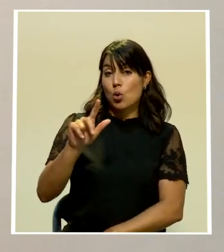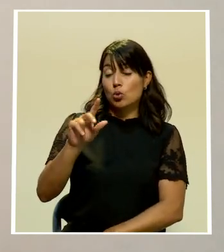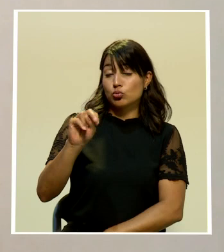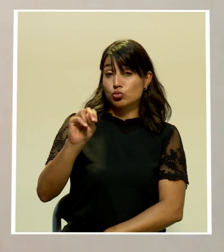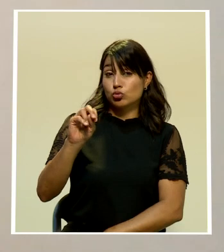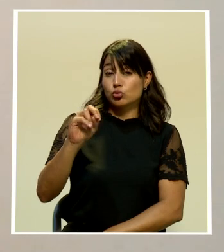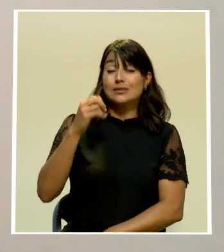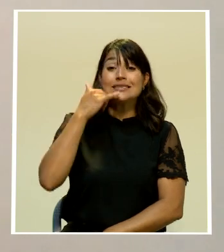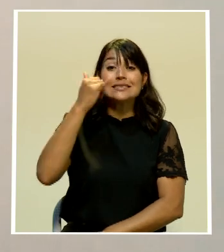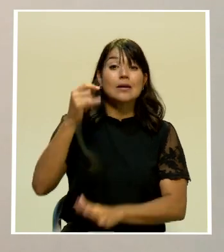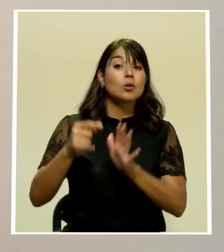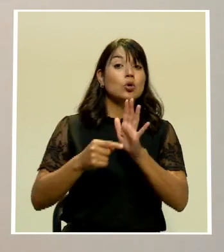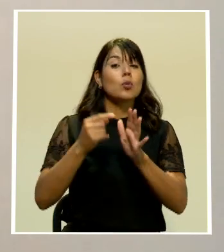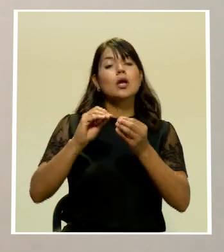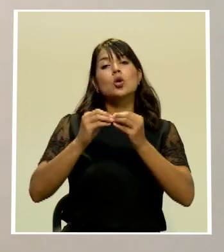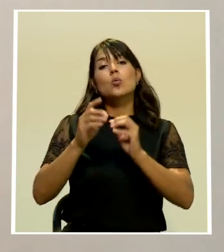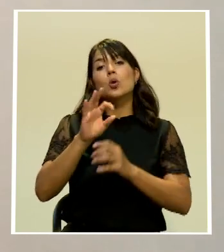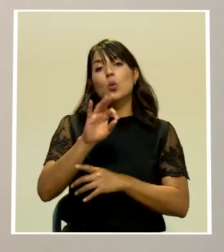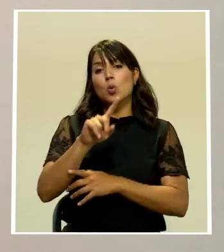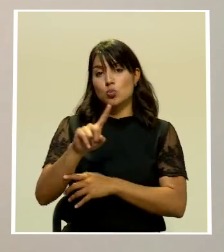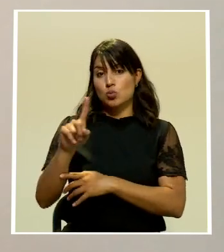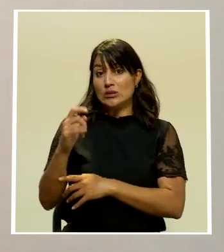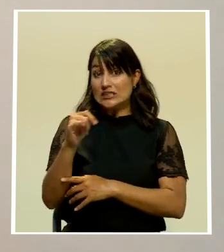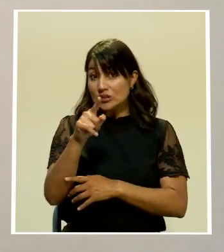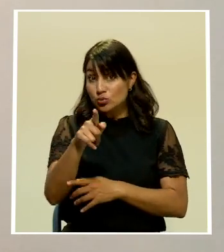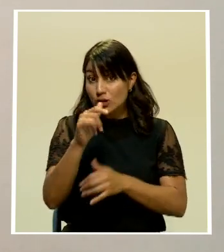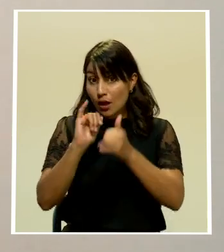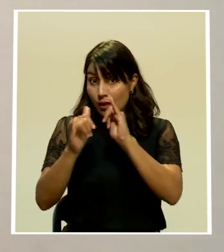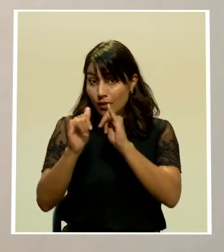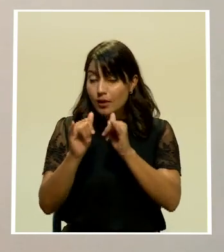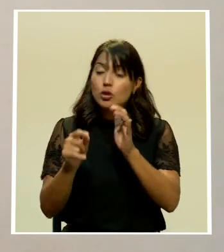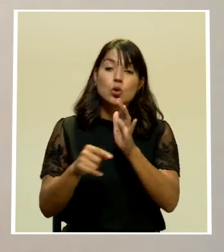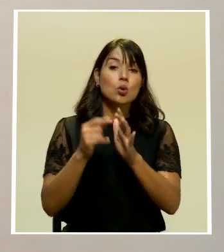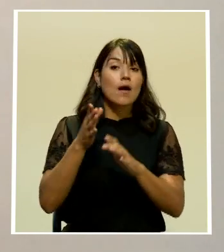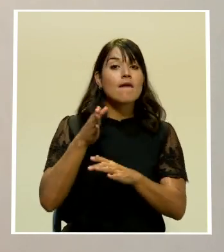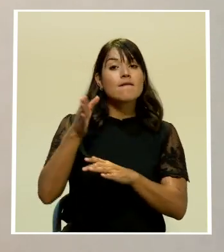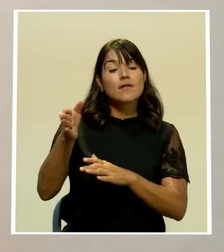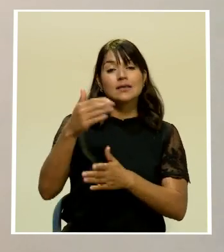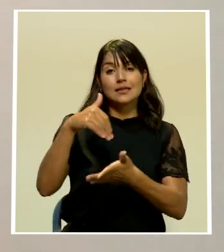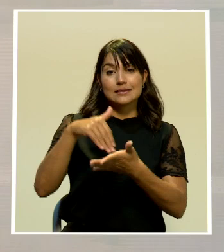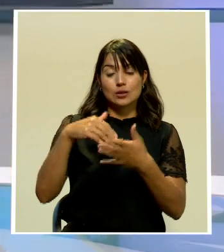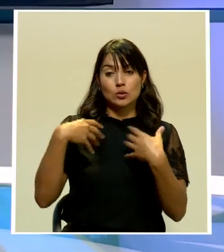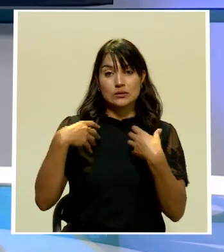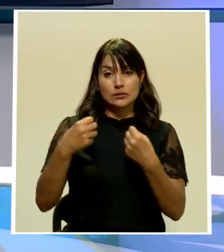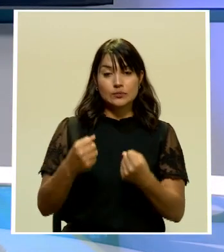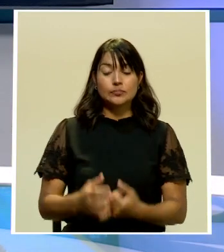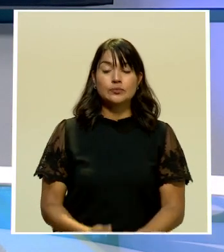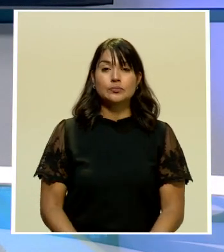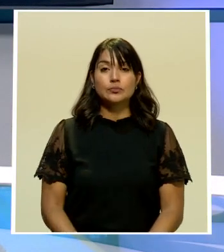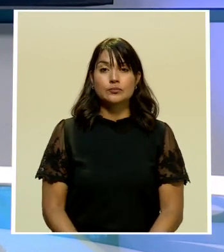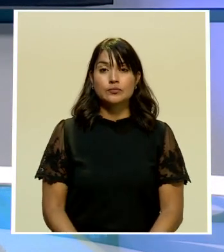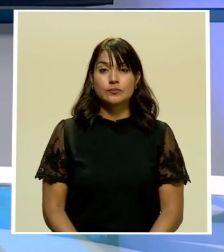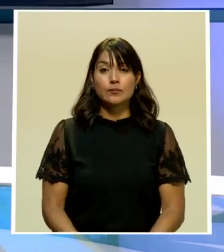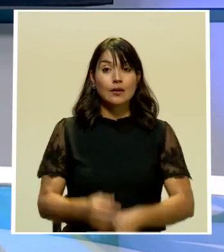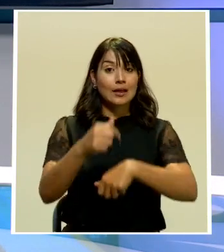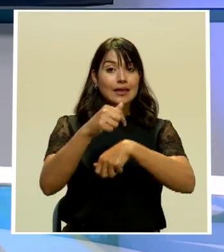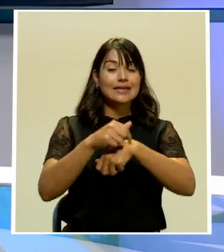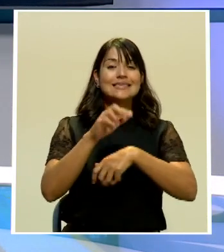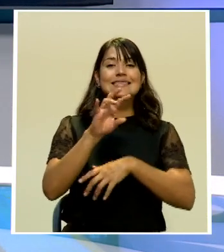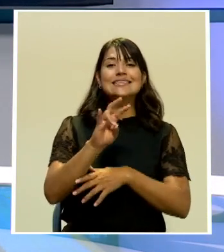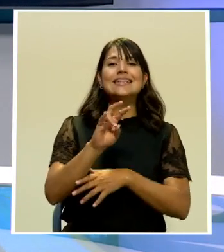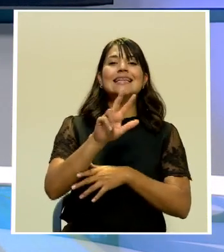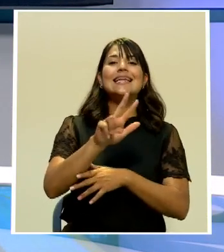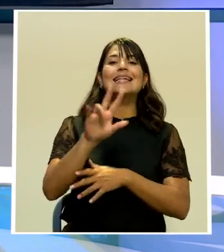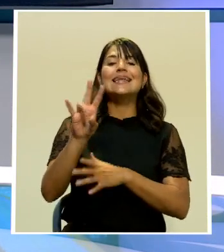y si usted consumió esos productos acude también de manera inmediata al centro médico a las 7 de la noche